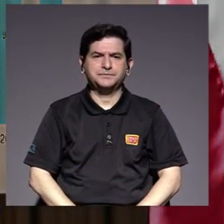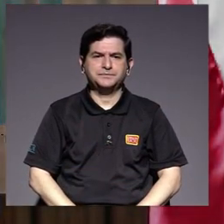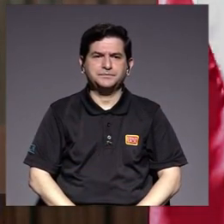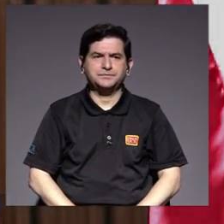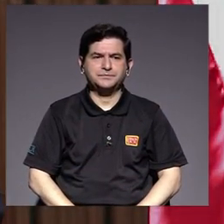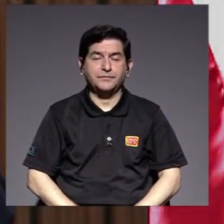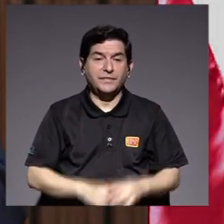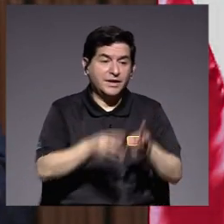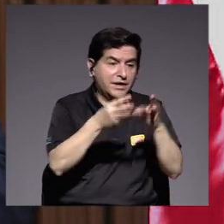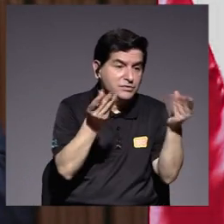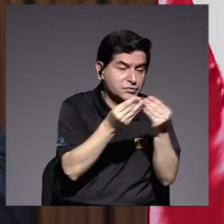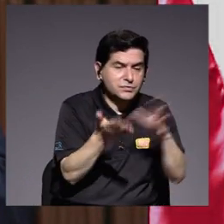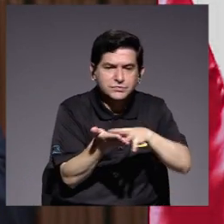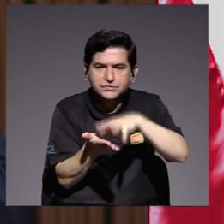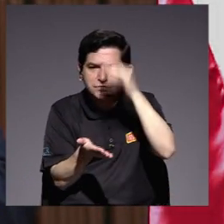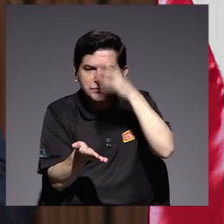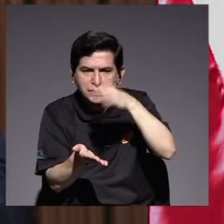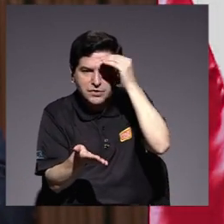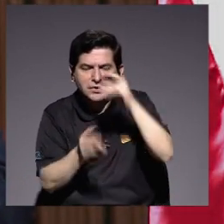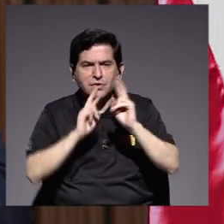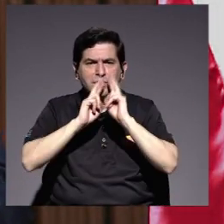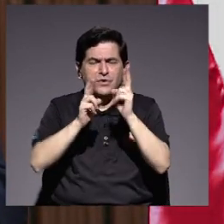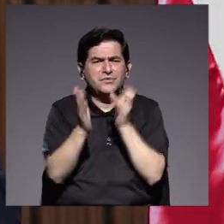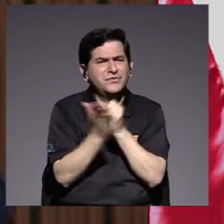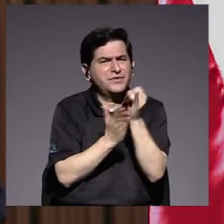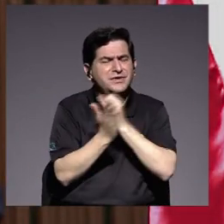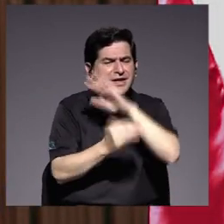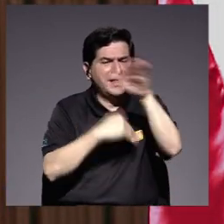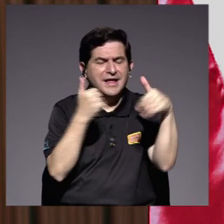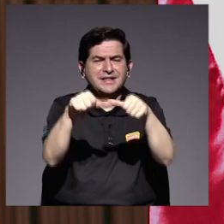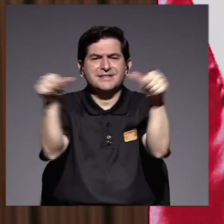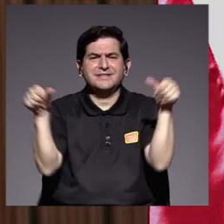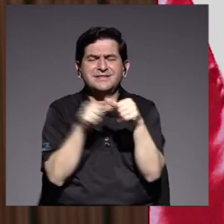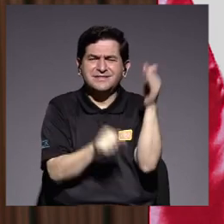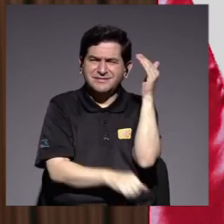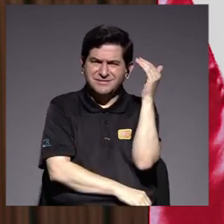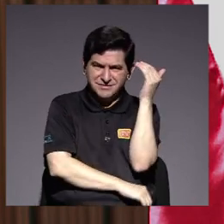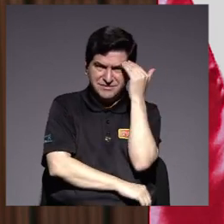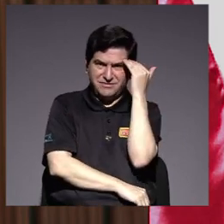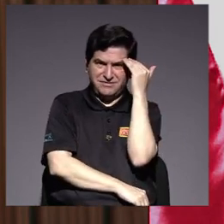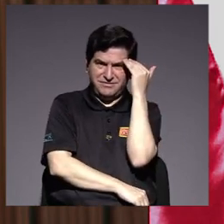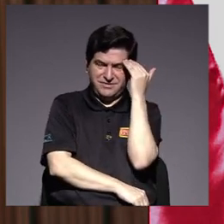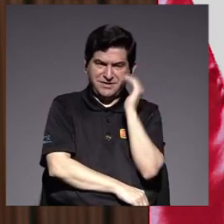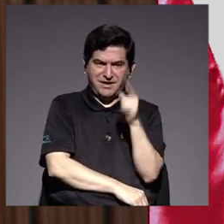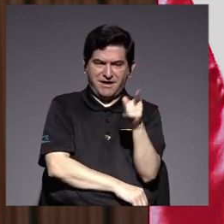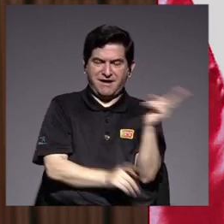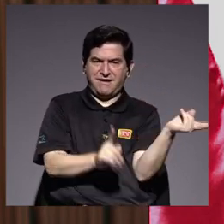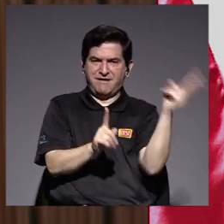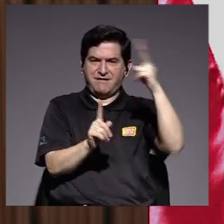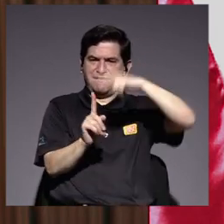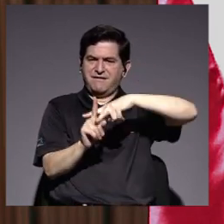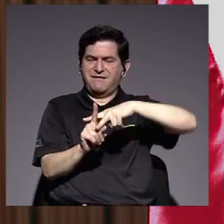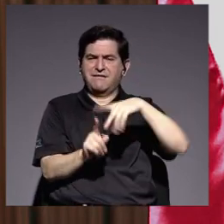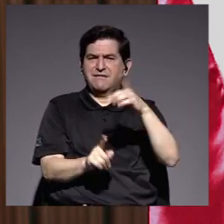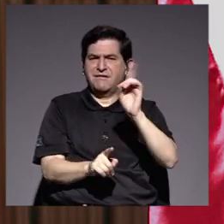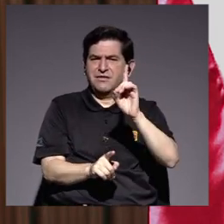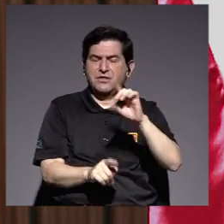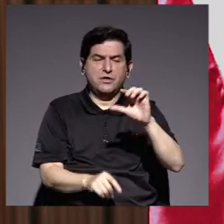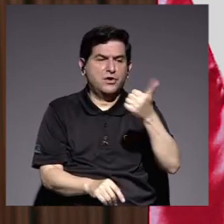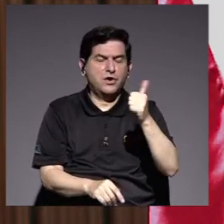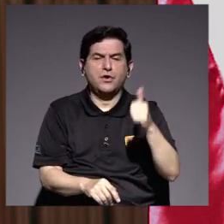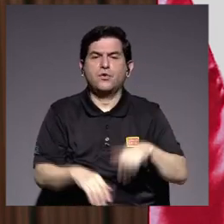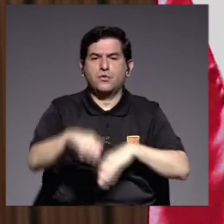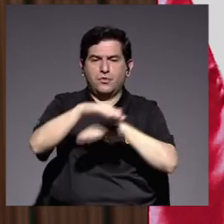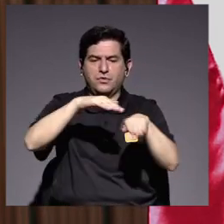Las soluciones y aprendizajes derivados de la investigación en todas las áreas del conocimiento son aplicadas, a su vez, en los otros